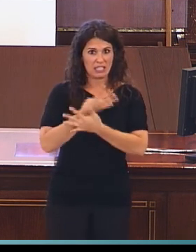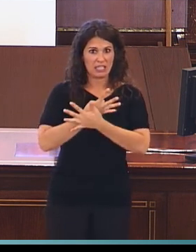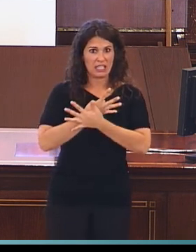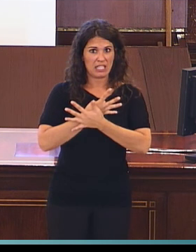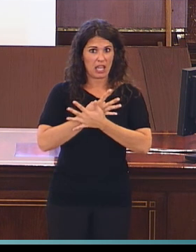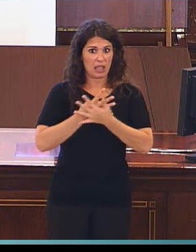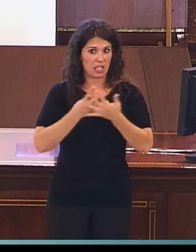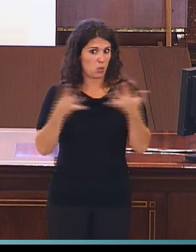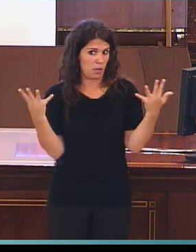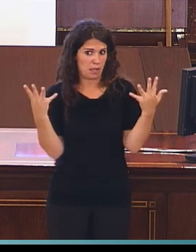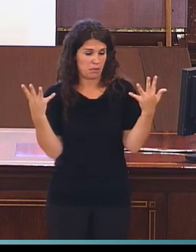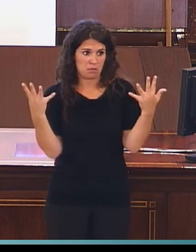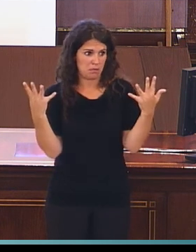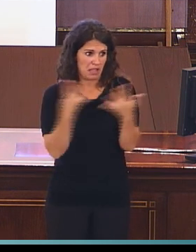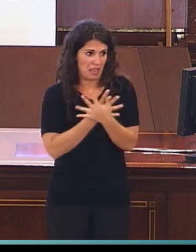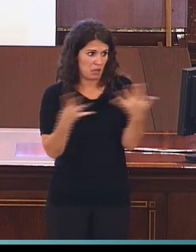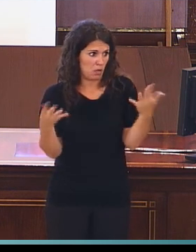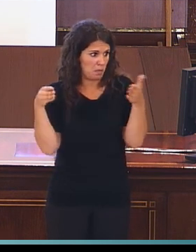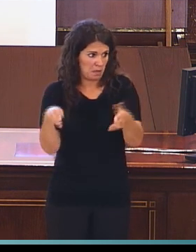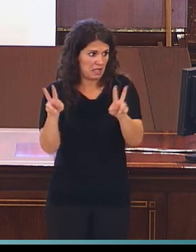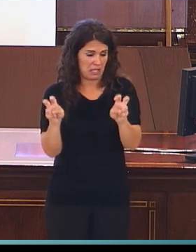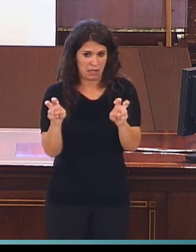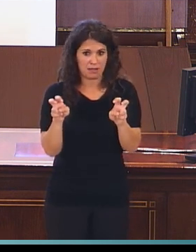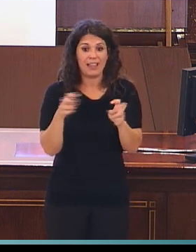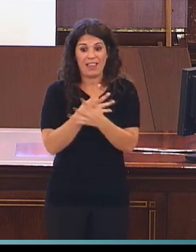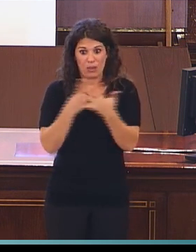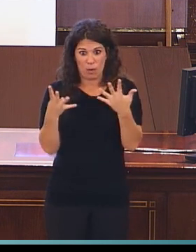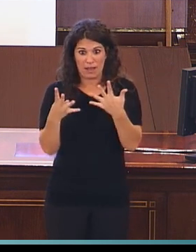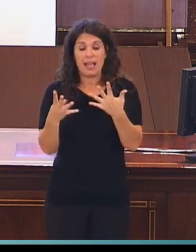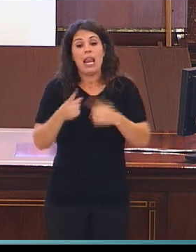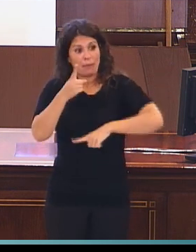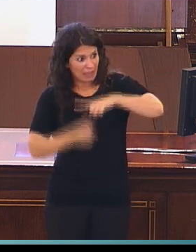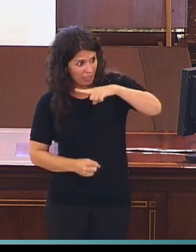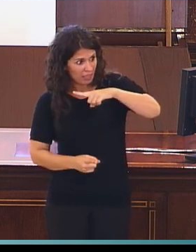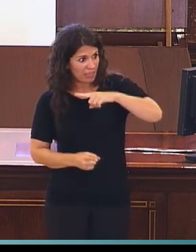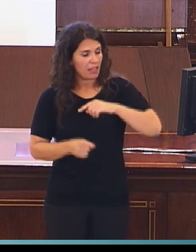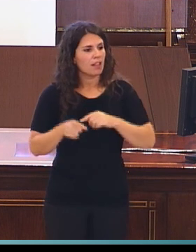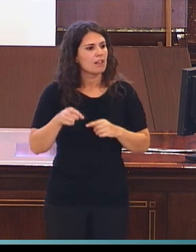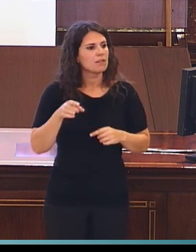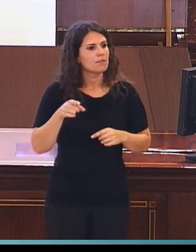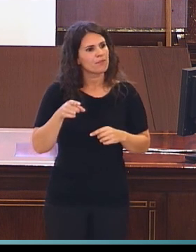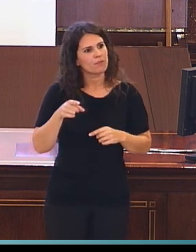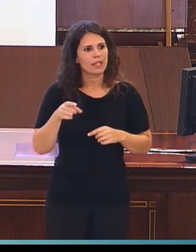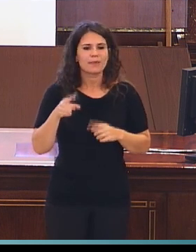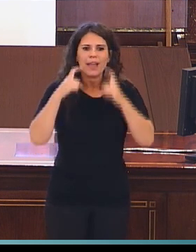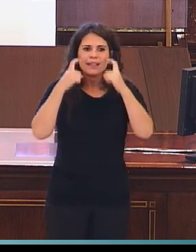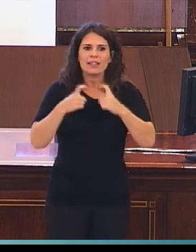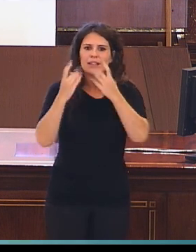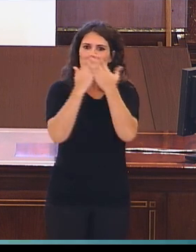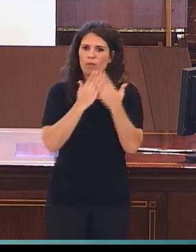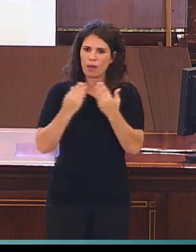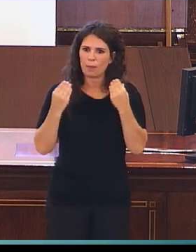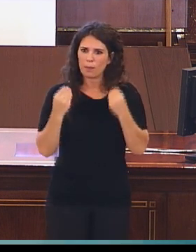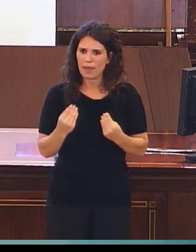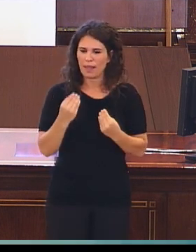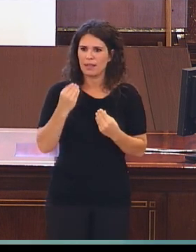únicos artículos que están dedicados a esta temática, la mitad son artículos en los que se intenta estudiar cómo adaptar